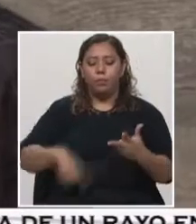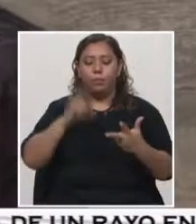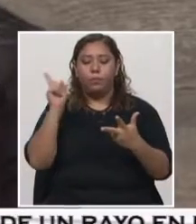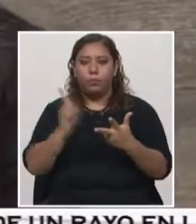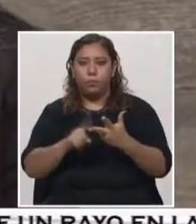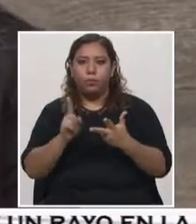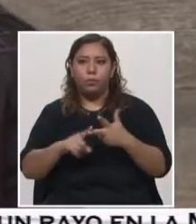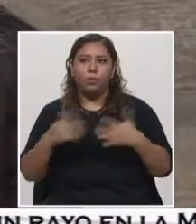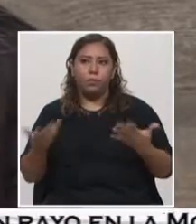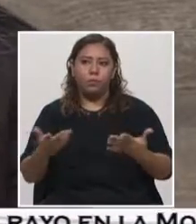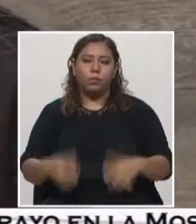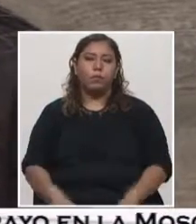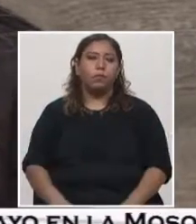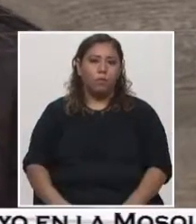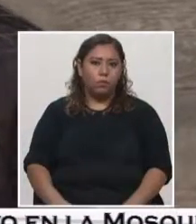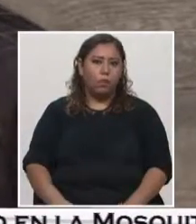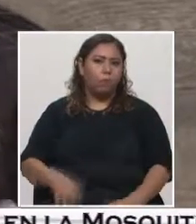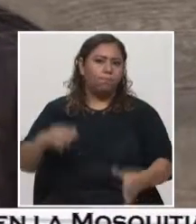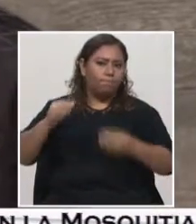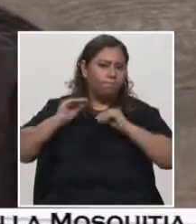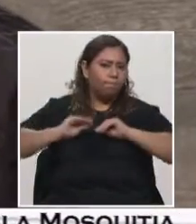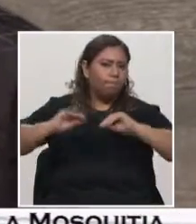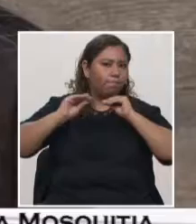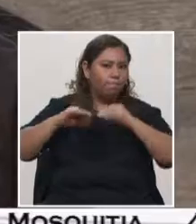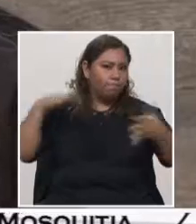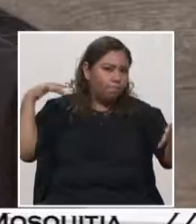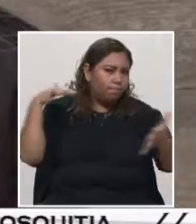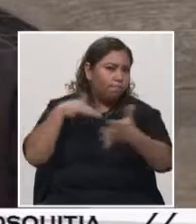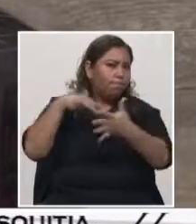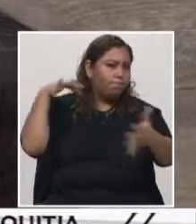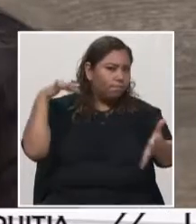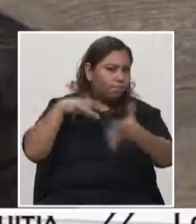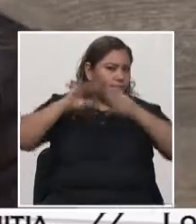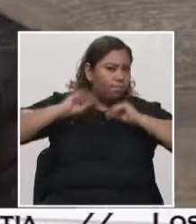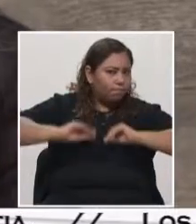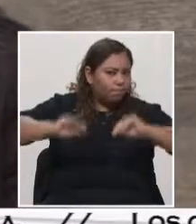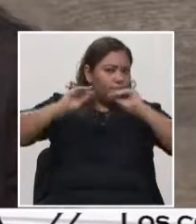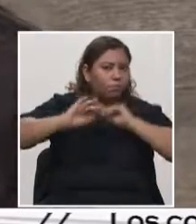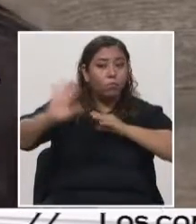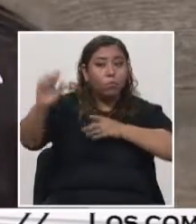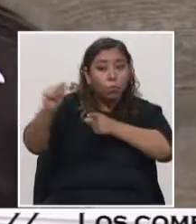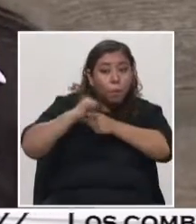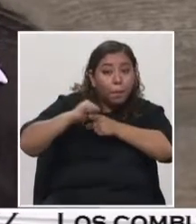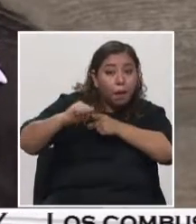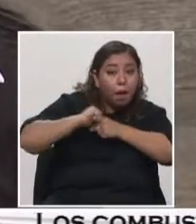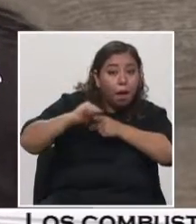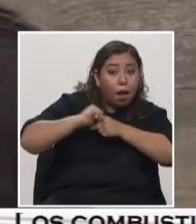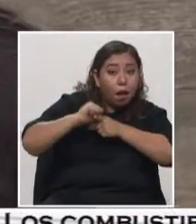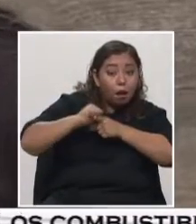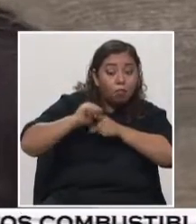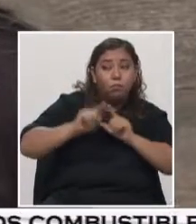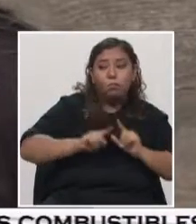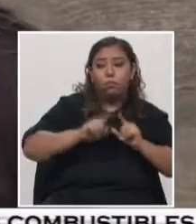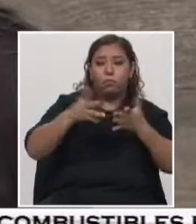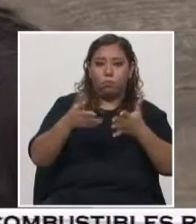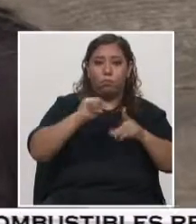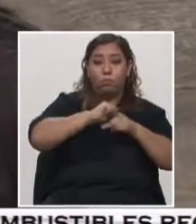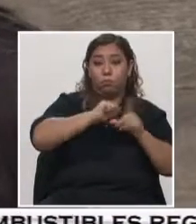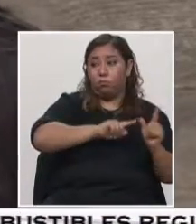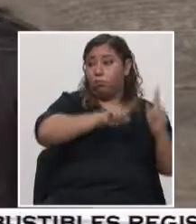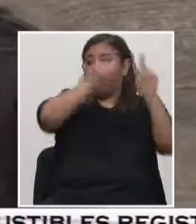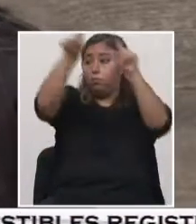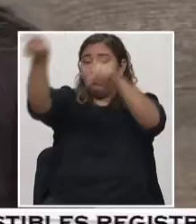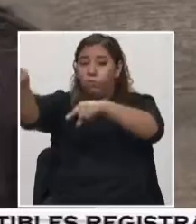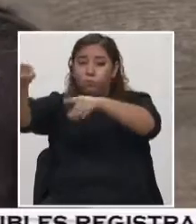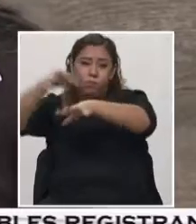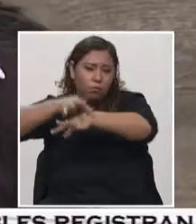bastante académico, pues también lo relacionan con sus prácticas o pasantías en el campo, ¿verdad? Que la geología